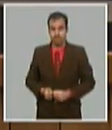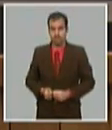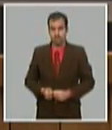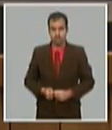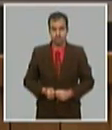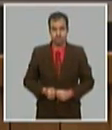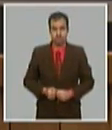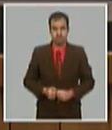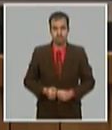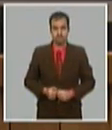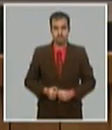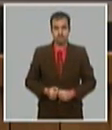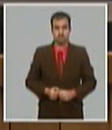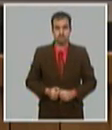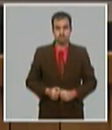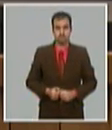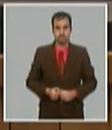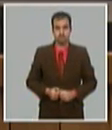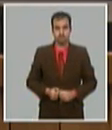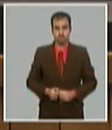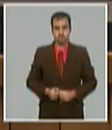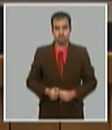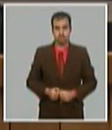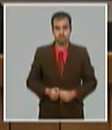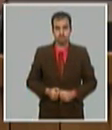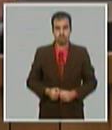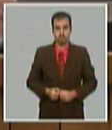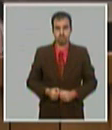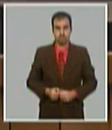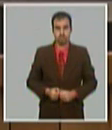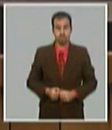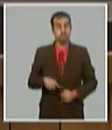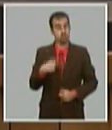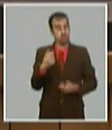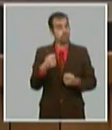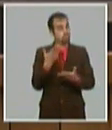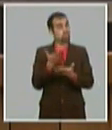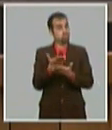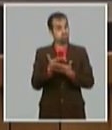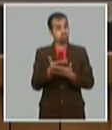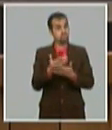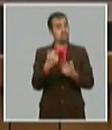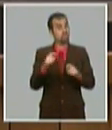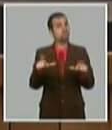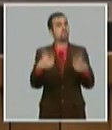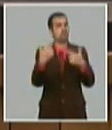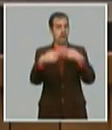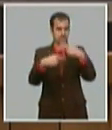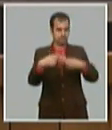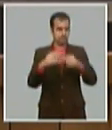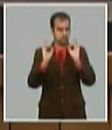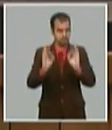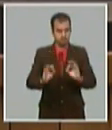muy demandada pero bueno llegan los tiempos de hacerlo o de incentivarlo